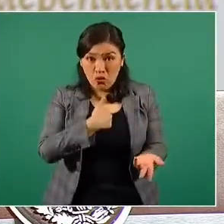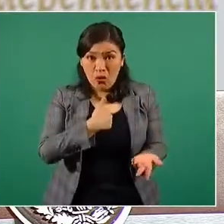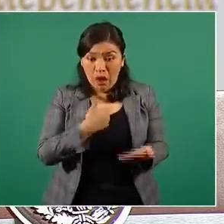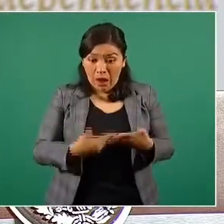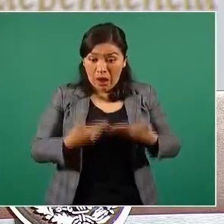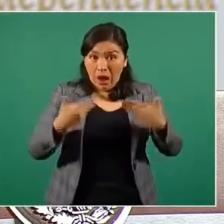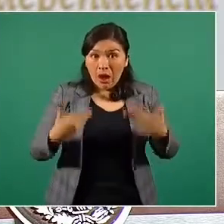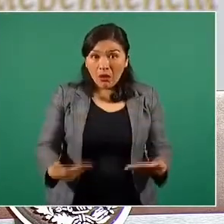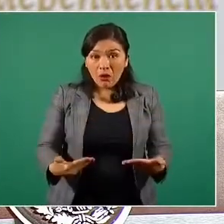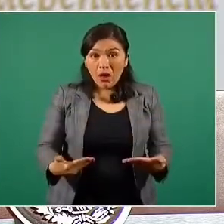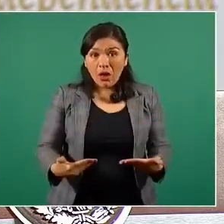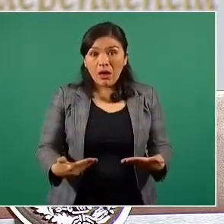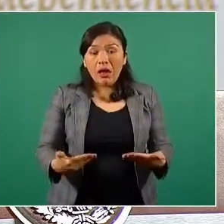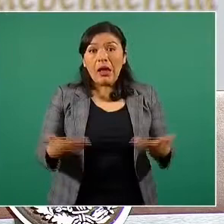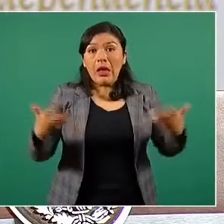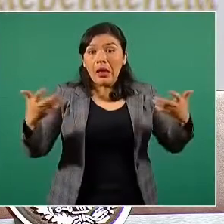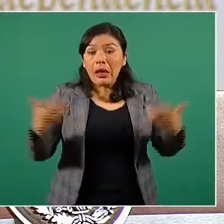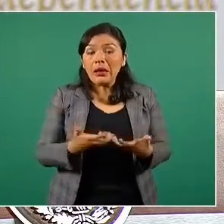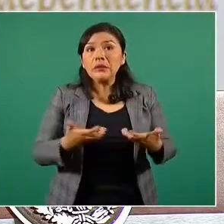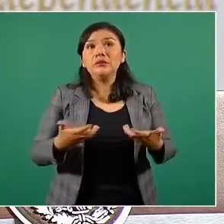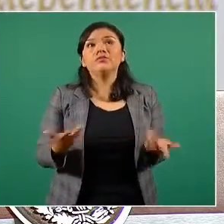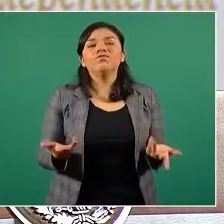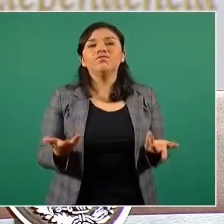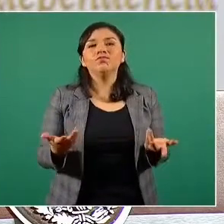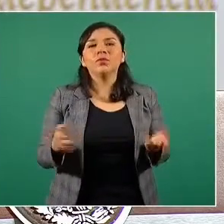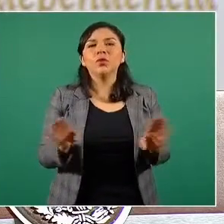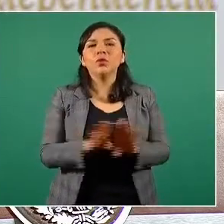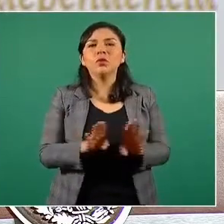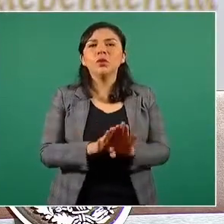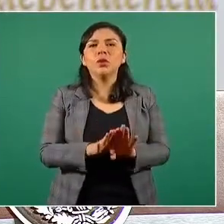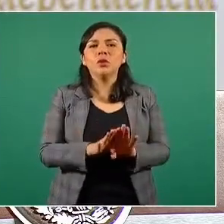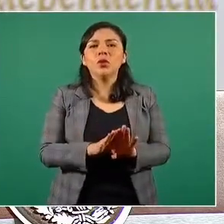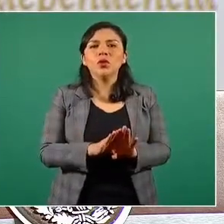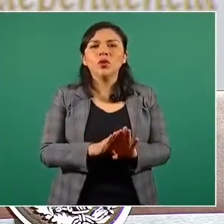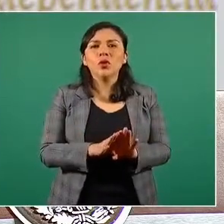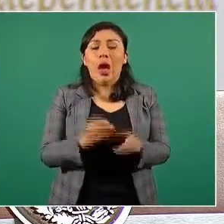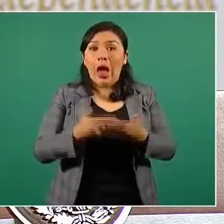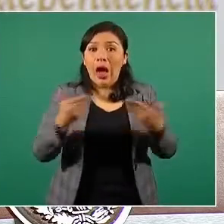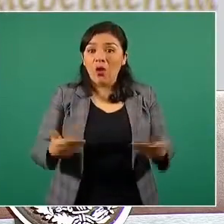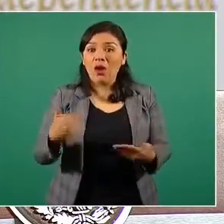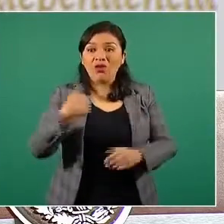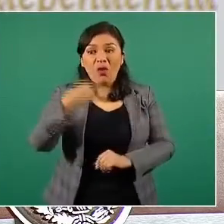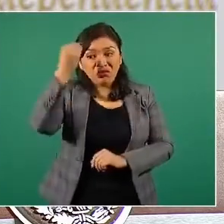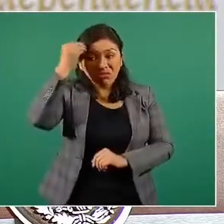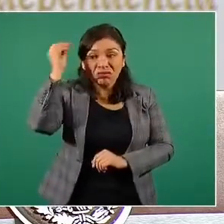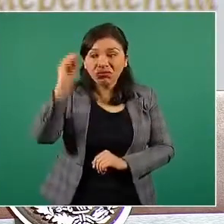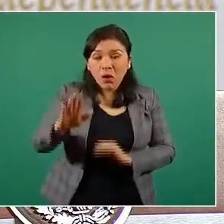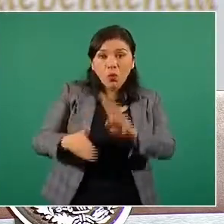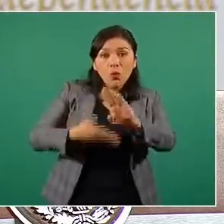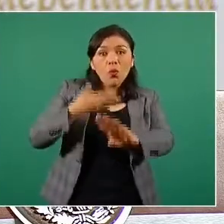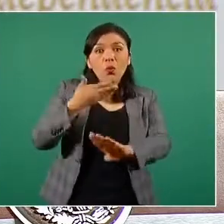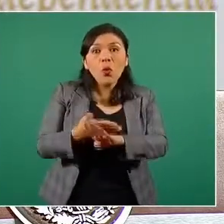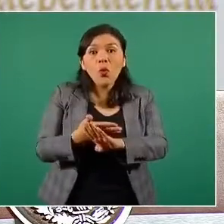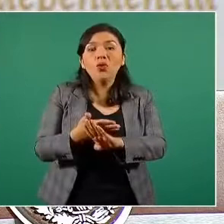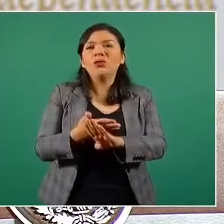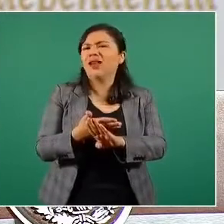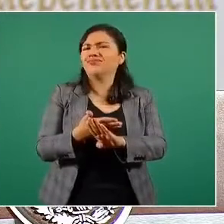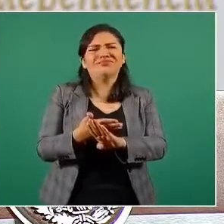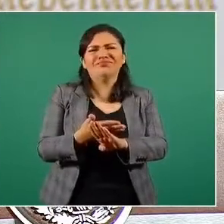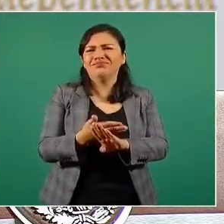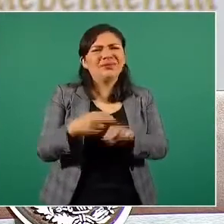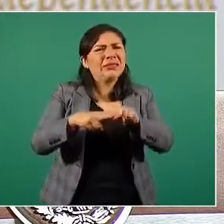a afectar ninguna